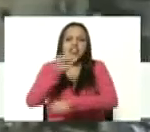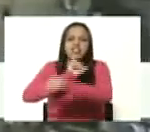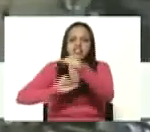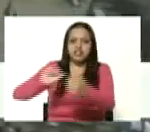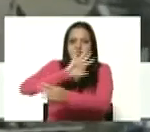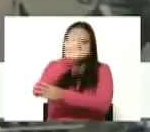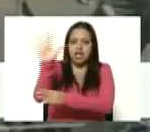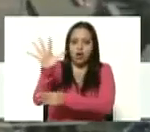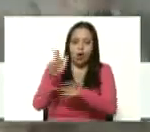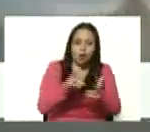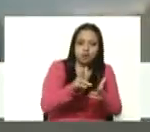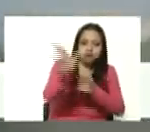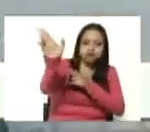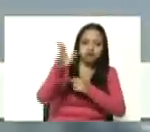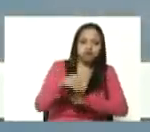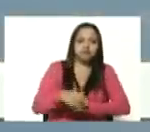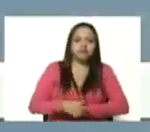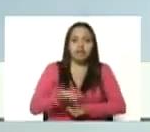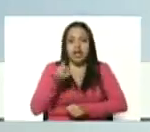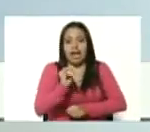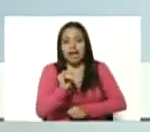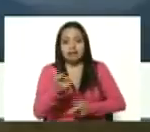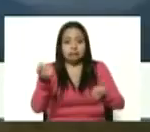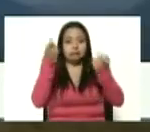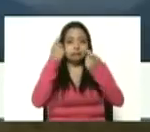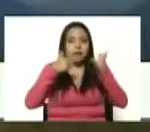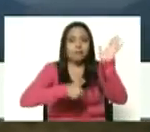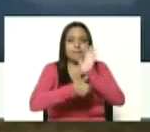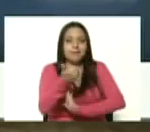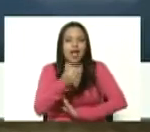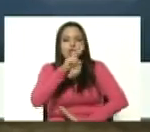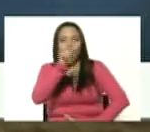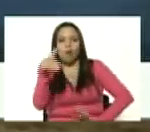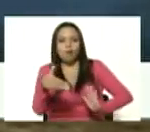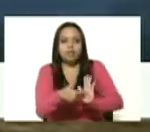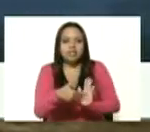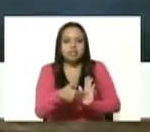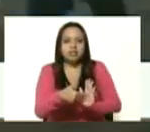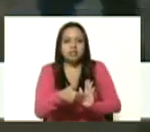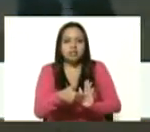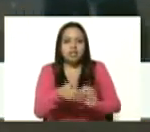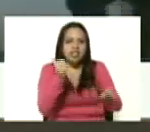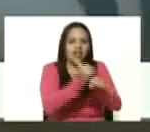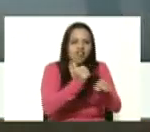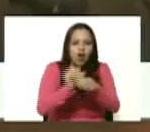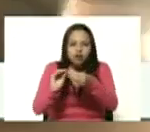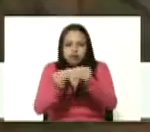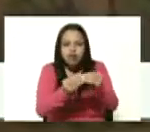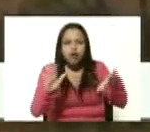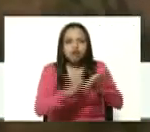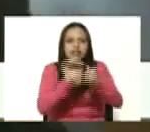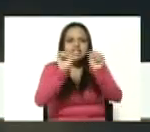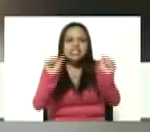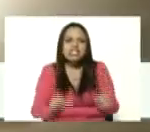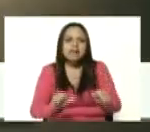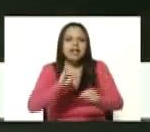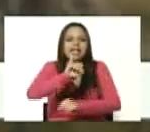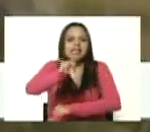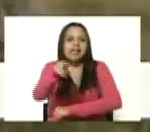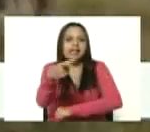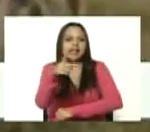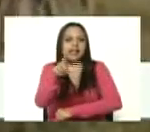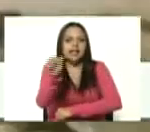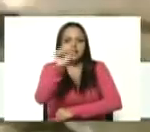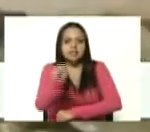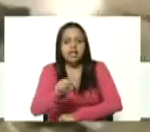aérea se han adiestrado más de dos mil operadores en el sistema IGLAS más de mil operadores